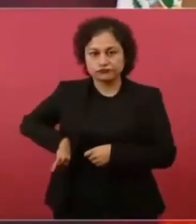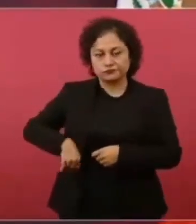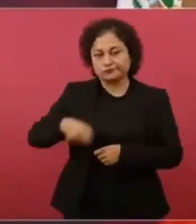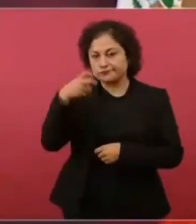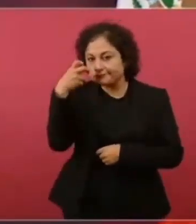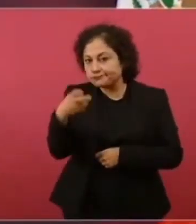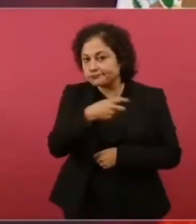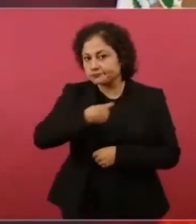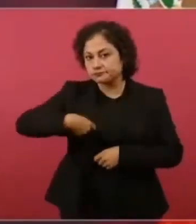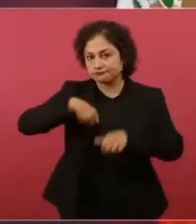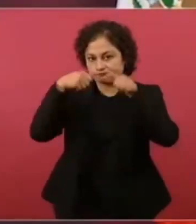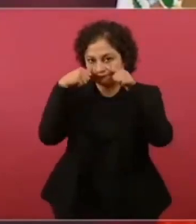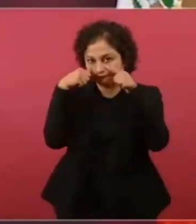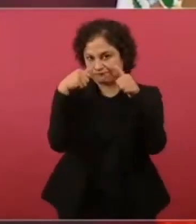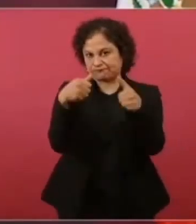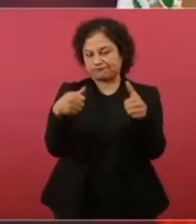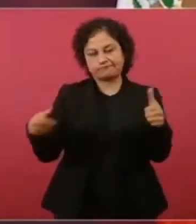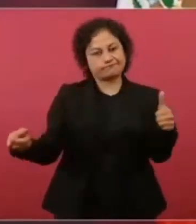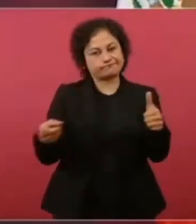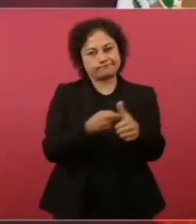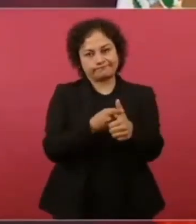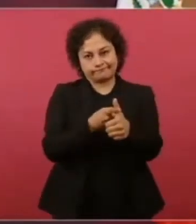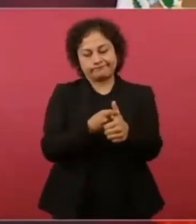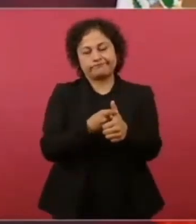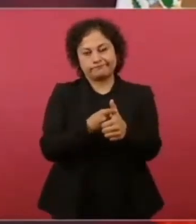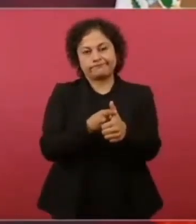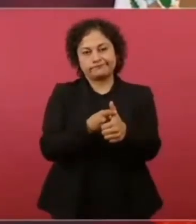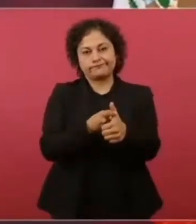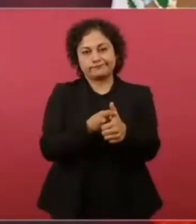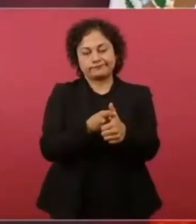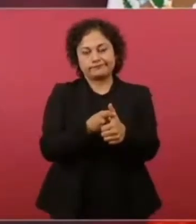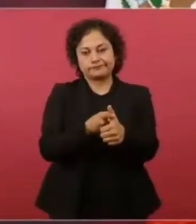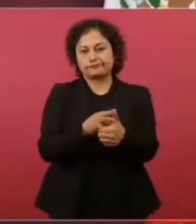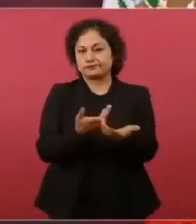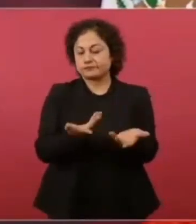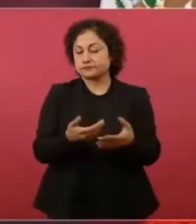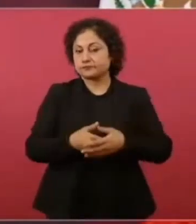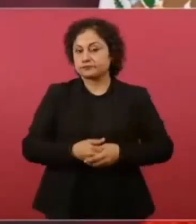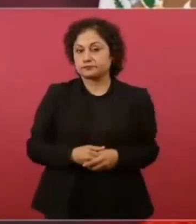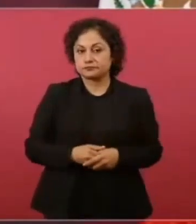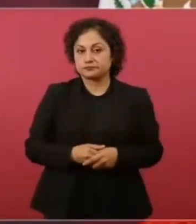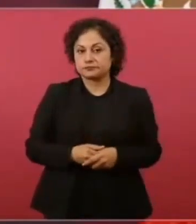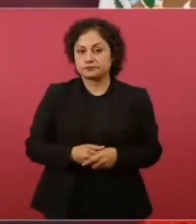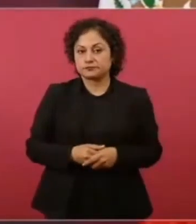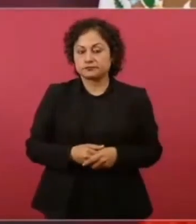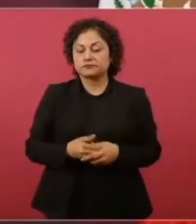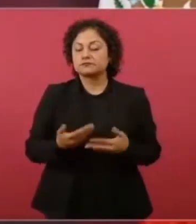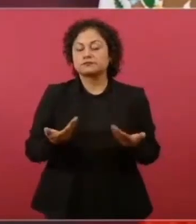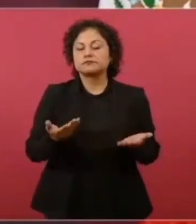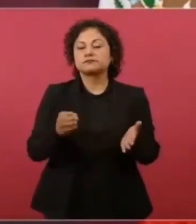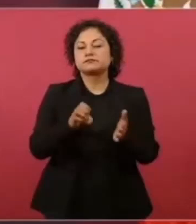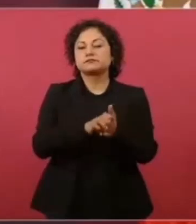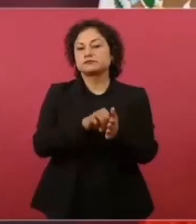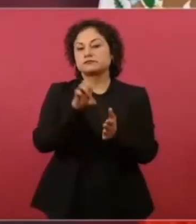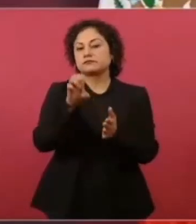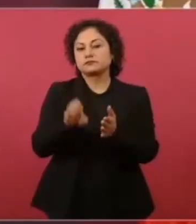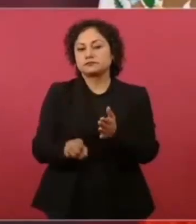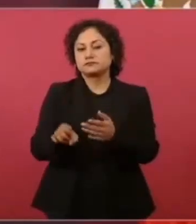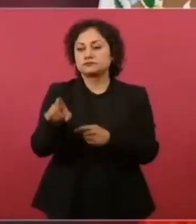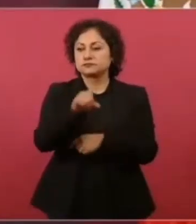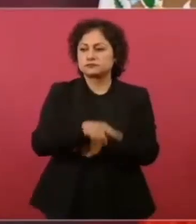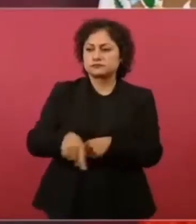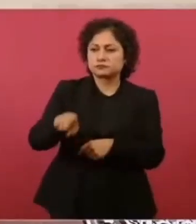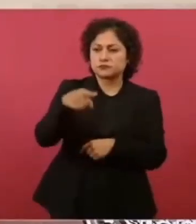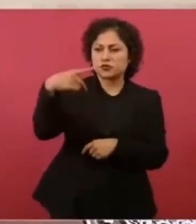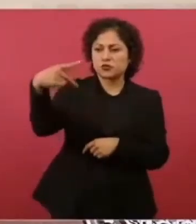por legítimo que sea el interés particular, siempre